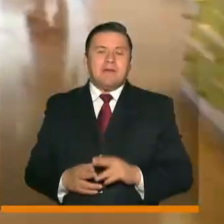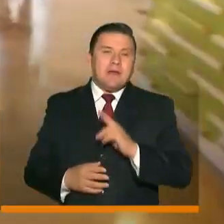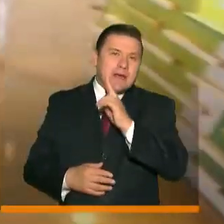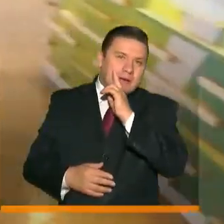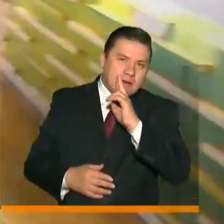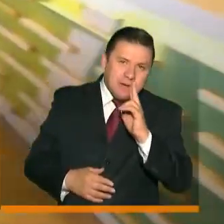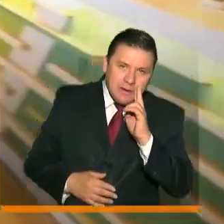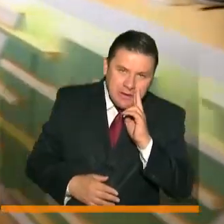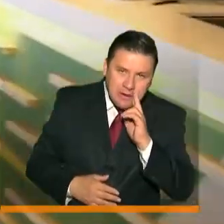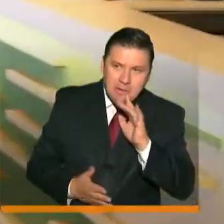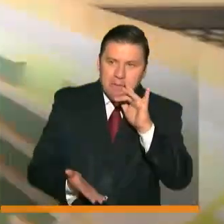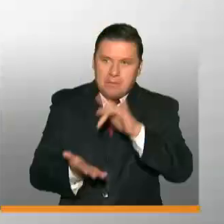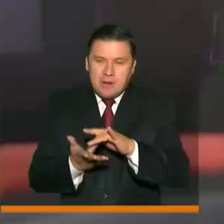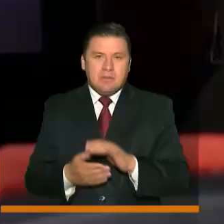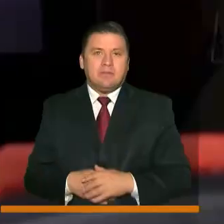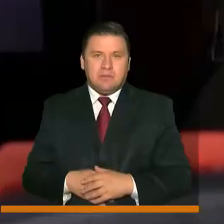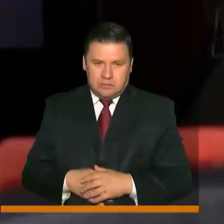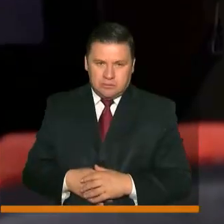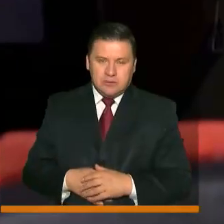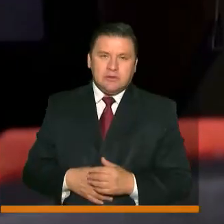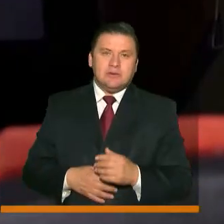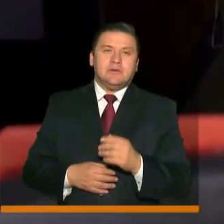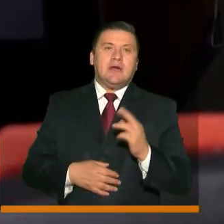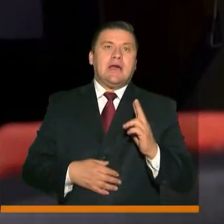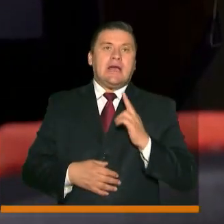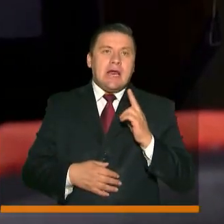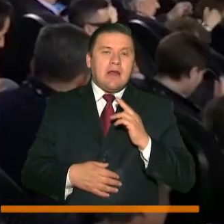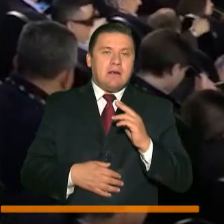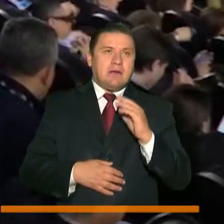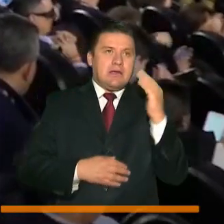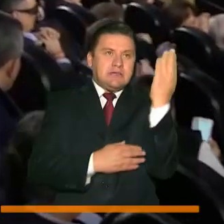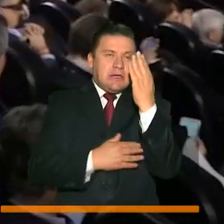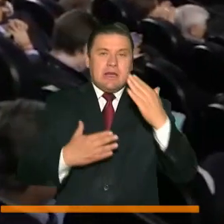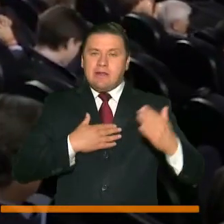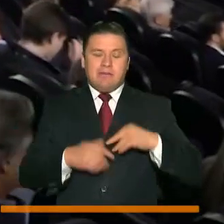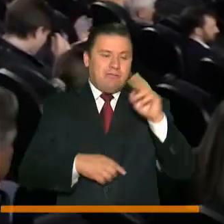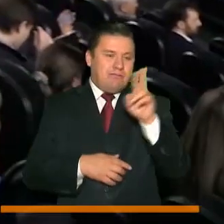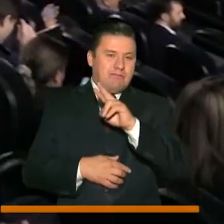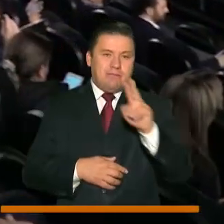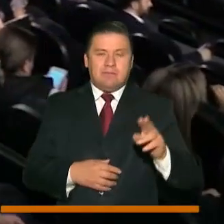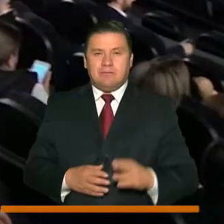Restaurantes de forma presencial. Servicios religiosos, cine y teatro.